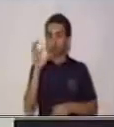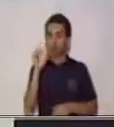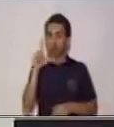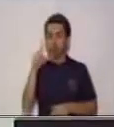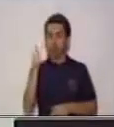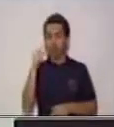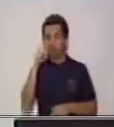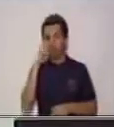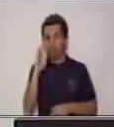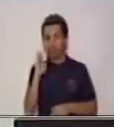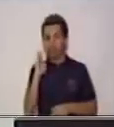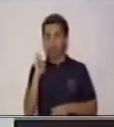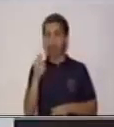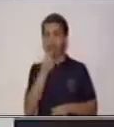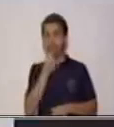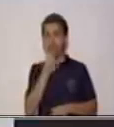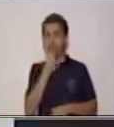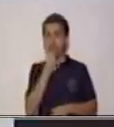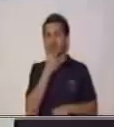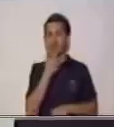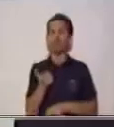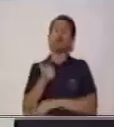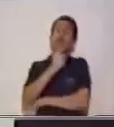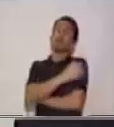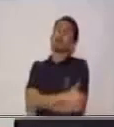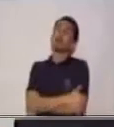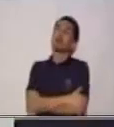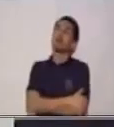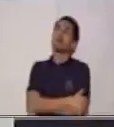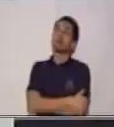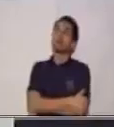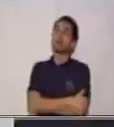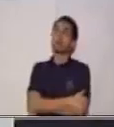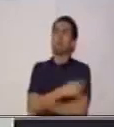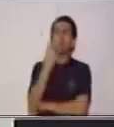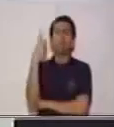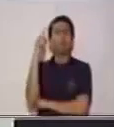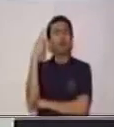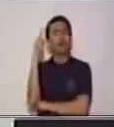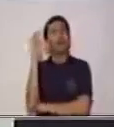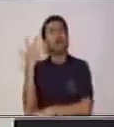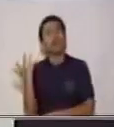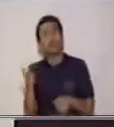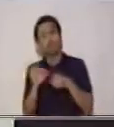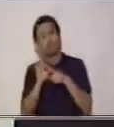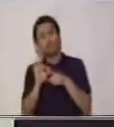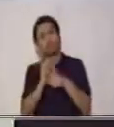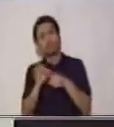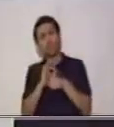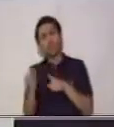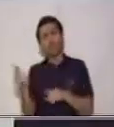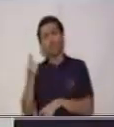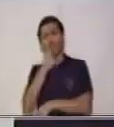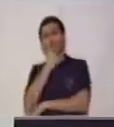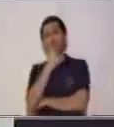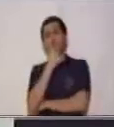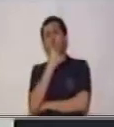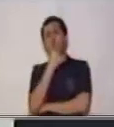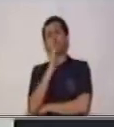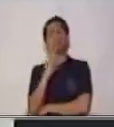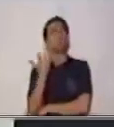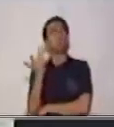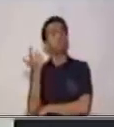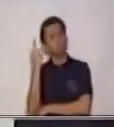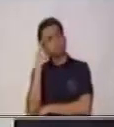estamos bien. ¿Para qué sirve el producto o el servicio? A ver, ¿para qué sirve?